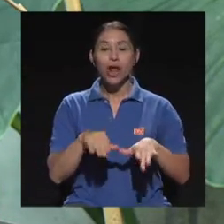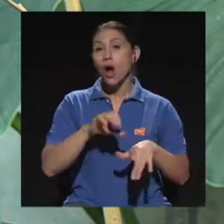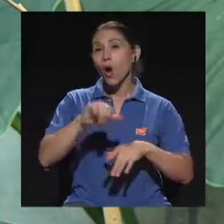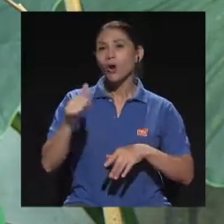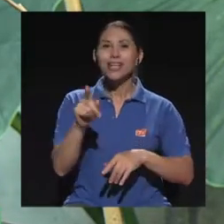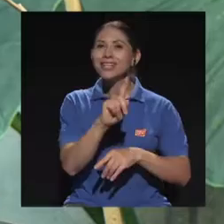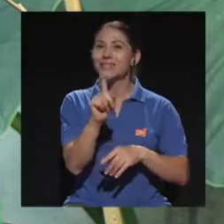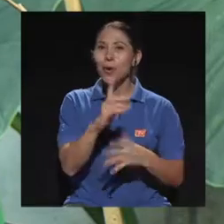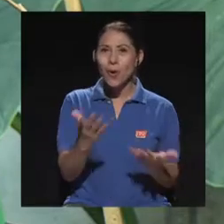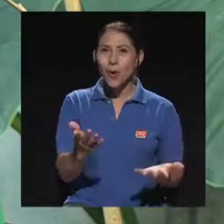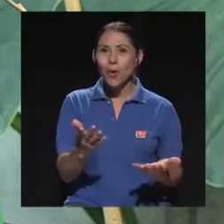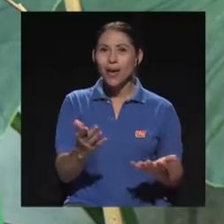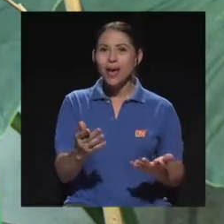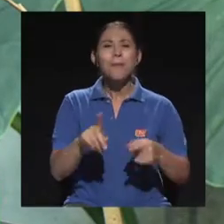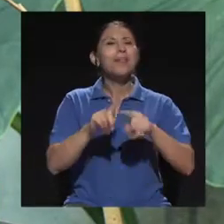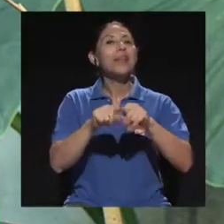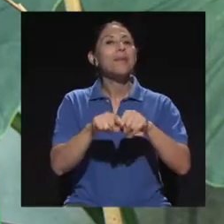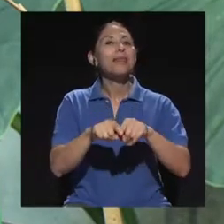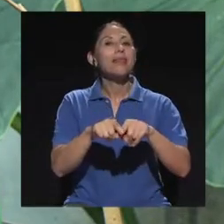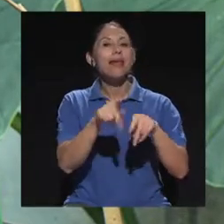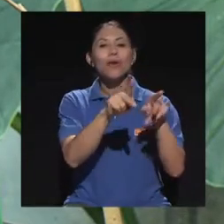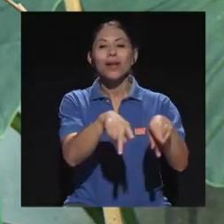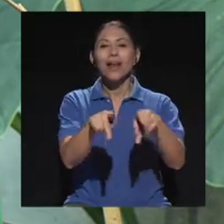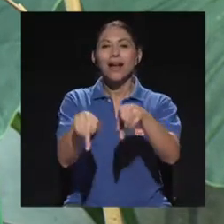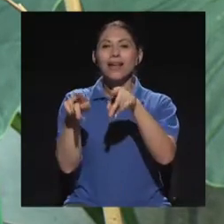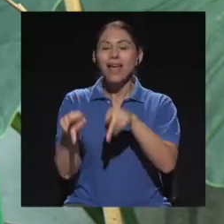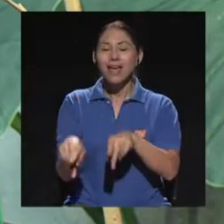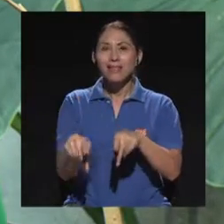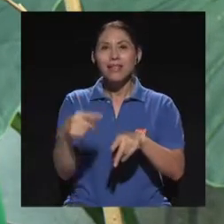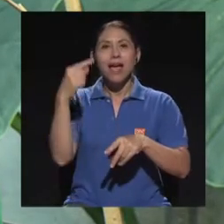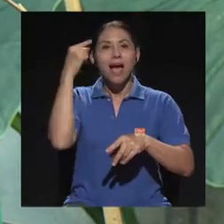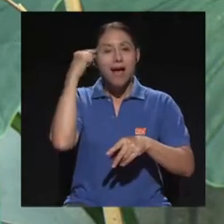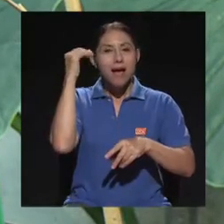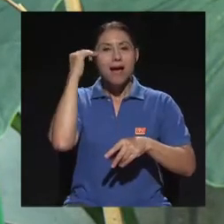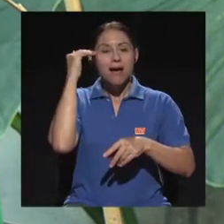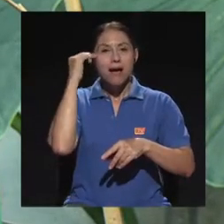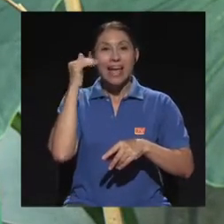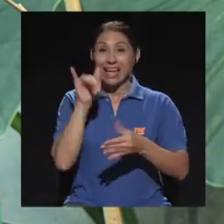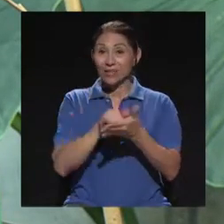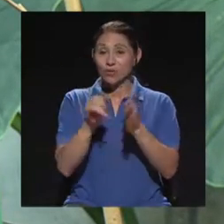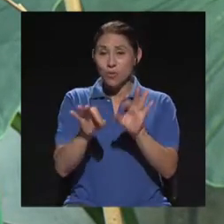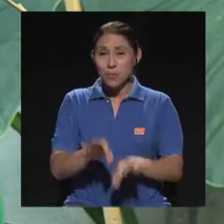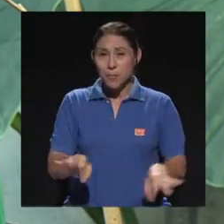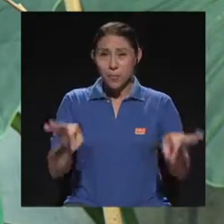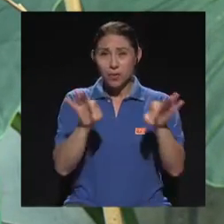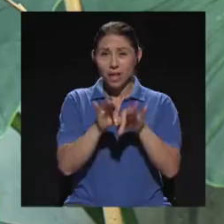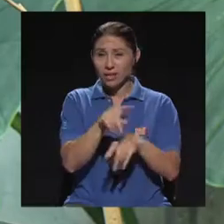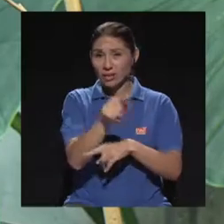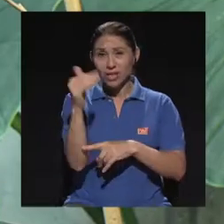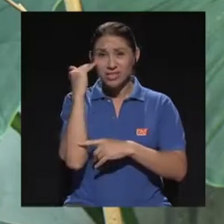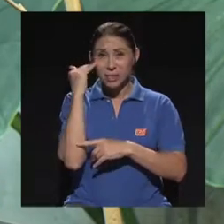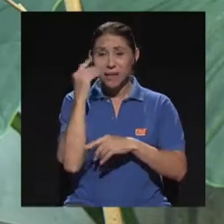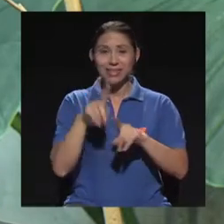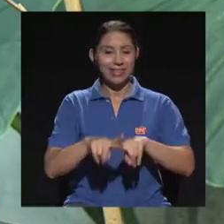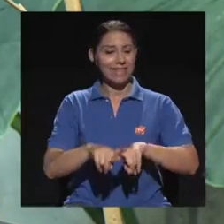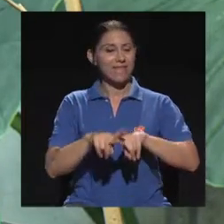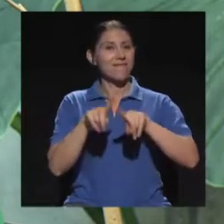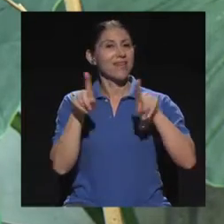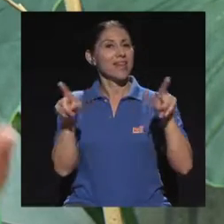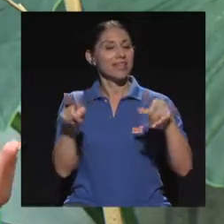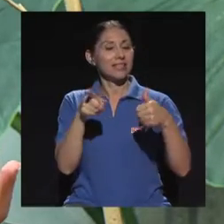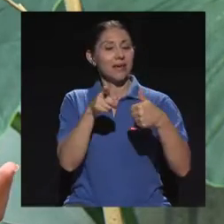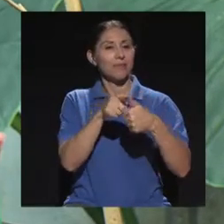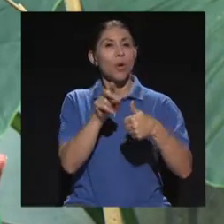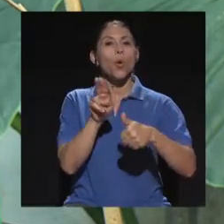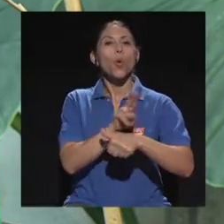para lo que la gente le va creando, porque aquí sí es importante, y eso sí me interesa mucho que la gente sepa, lo que es la diferencia